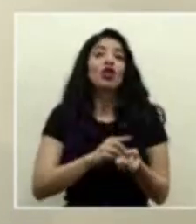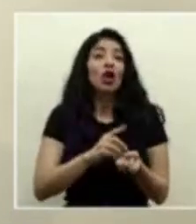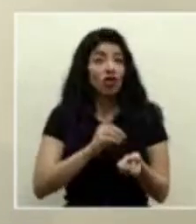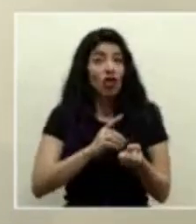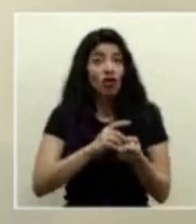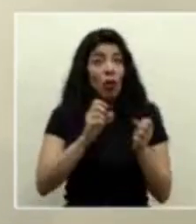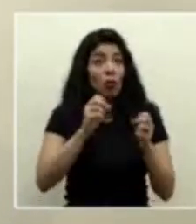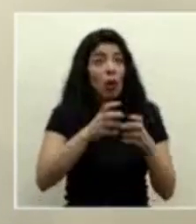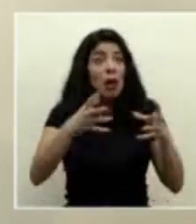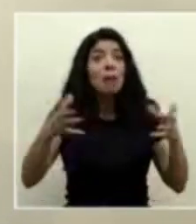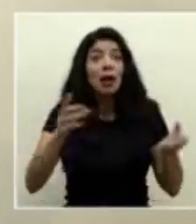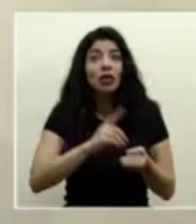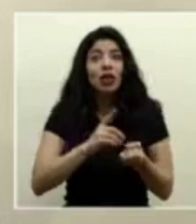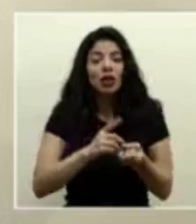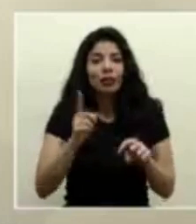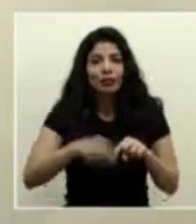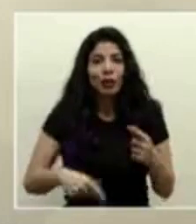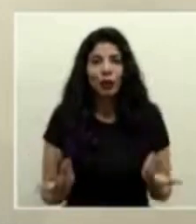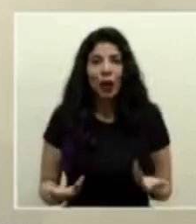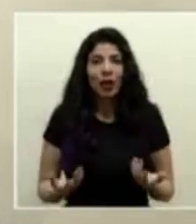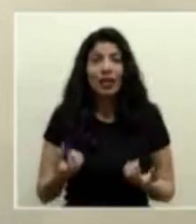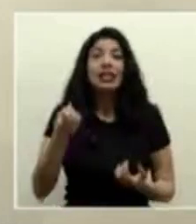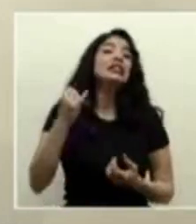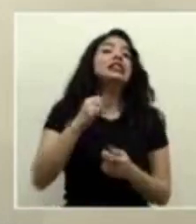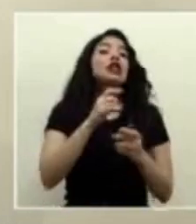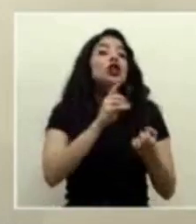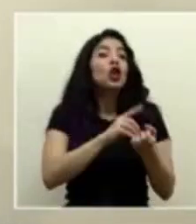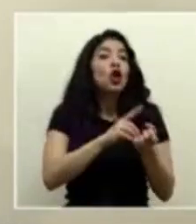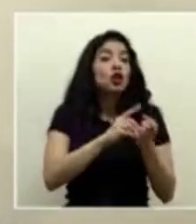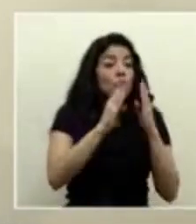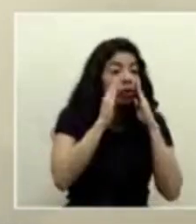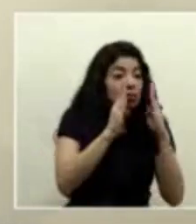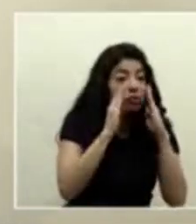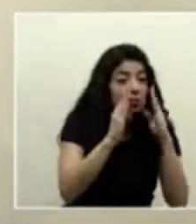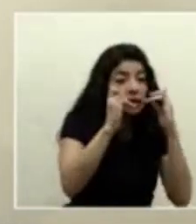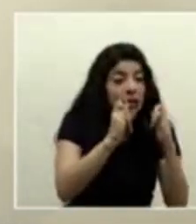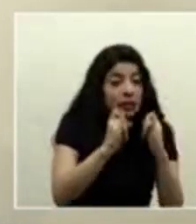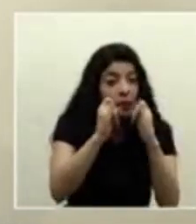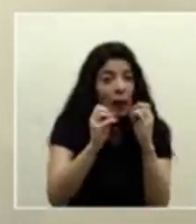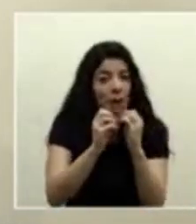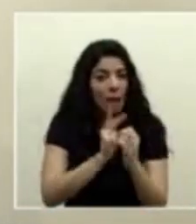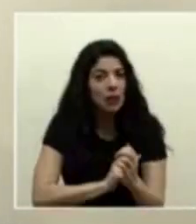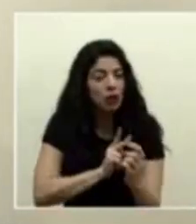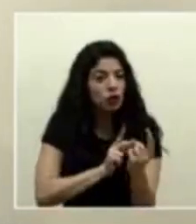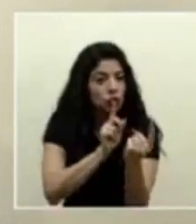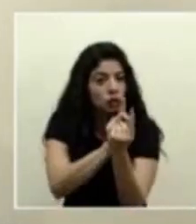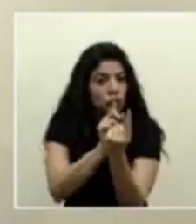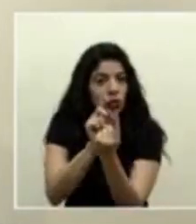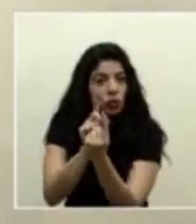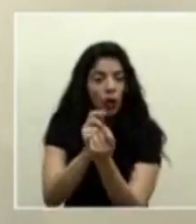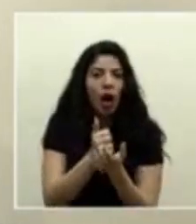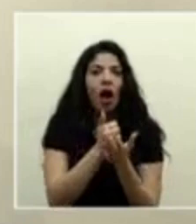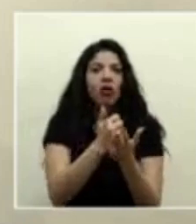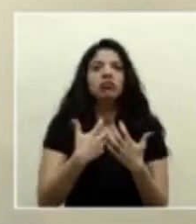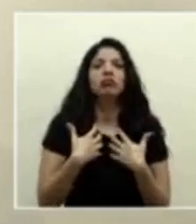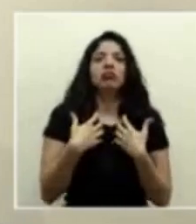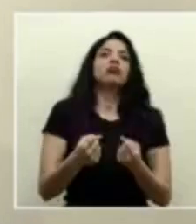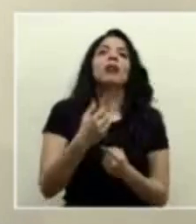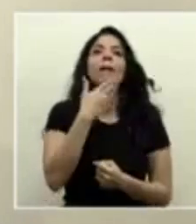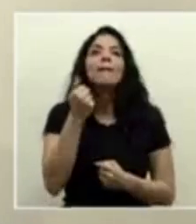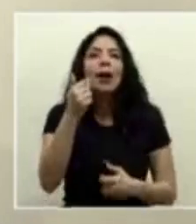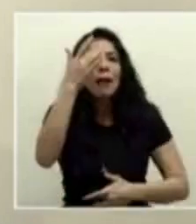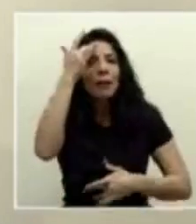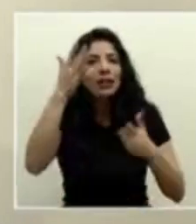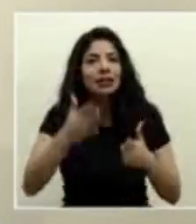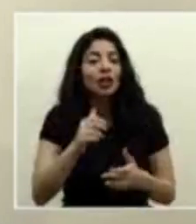multiplicarlos y que justamente entre más dedicados estén a los pacientes, pues hay más oportunidad de que también podamos salir adelante con todos esos pacientes.